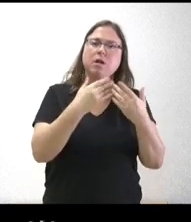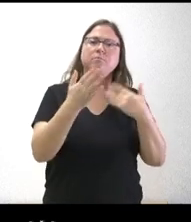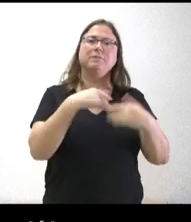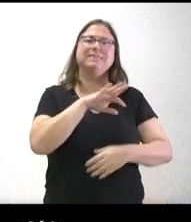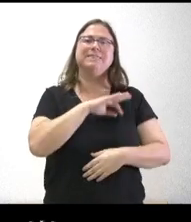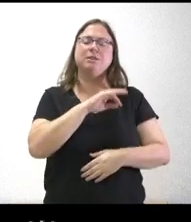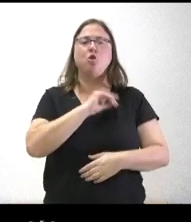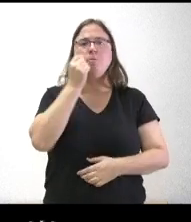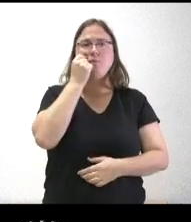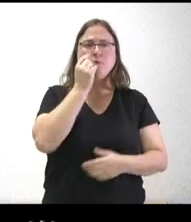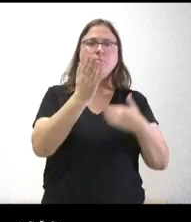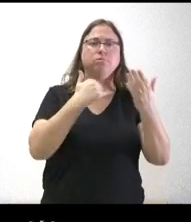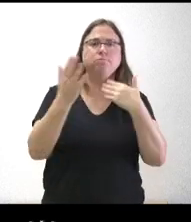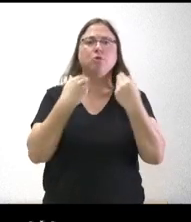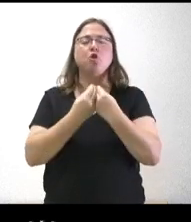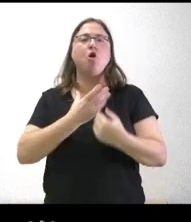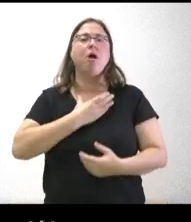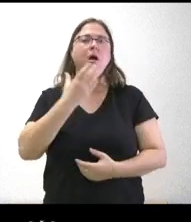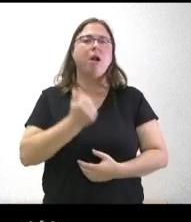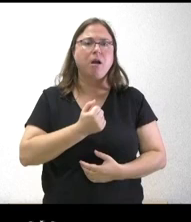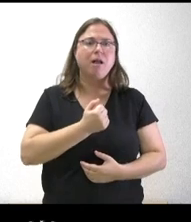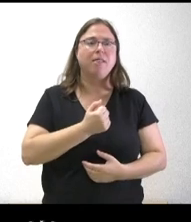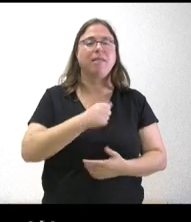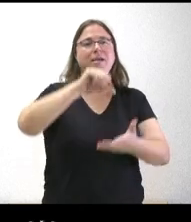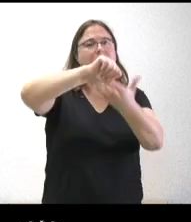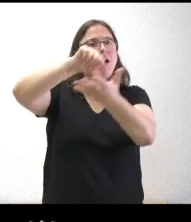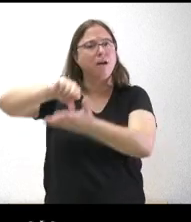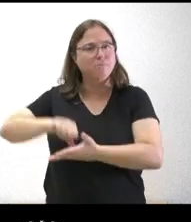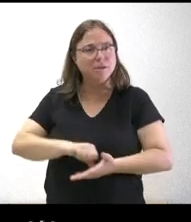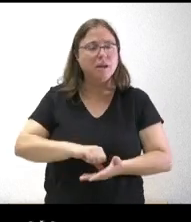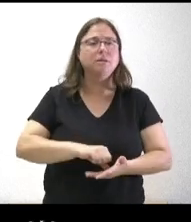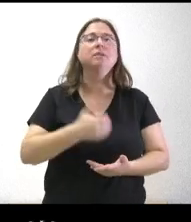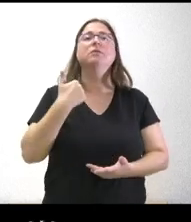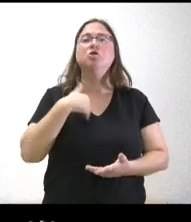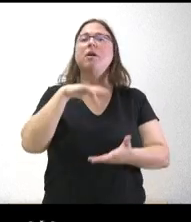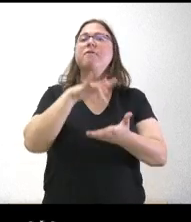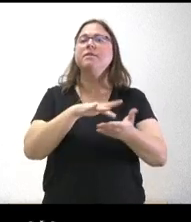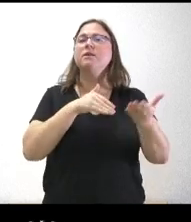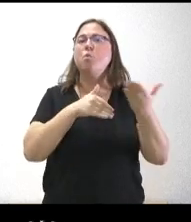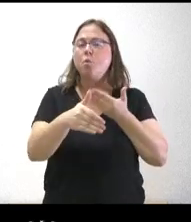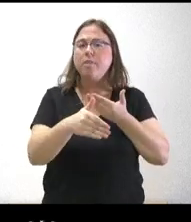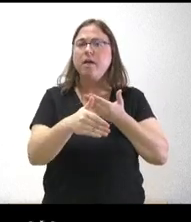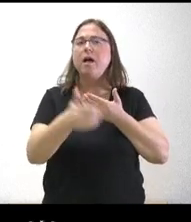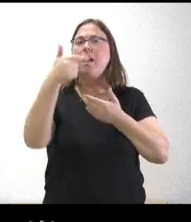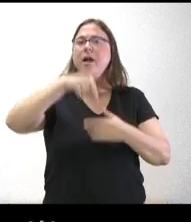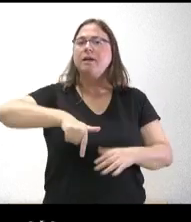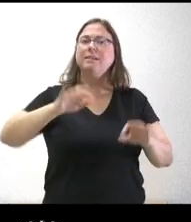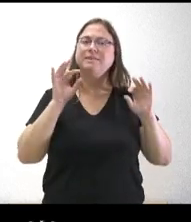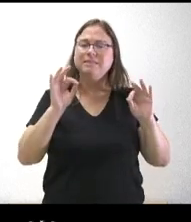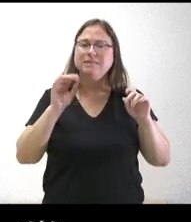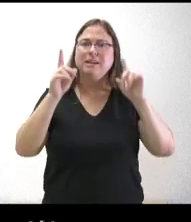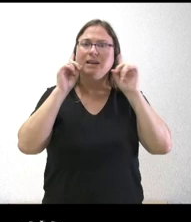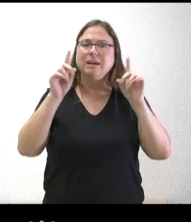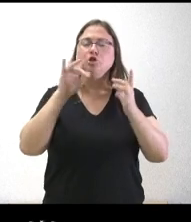el señor Mañueco con los alcaldes de las diferentes capitales de provincia no sé si ya hay fecha para alguna reunión más y en concreto para la